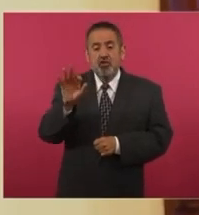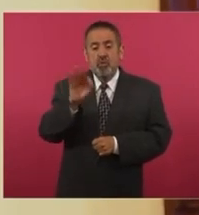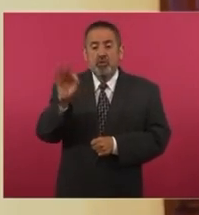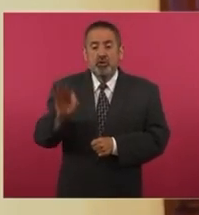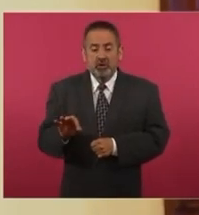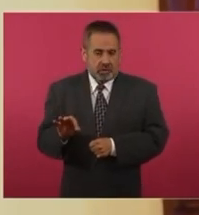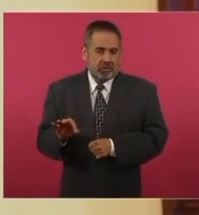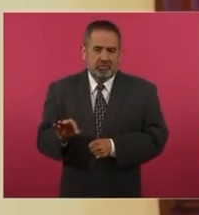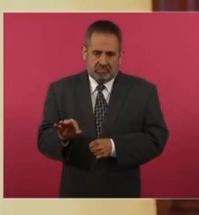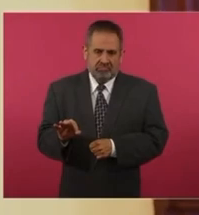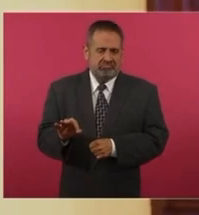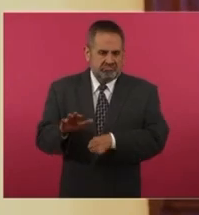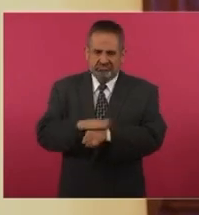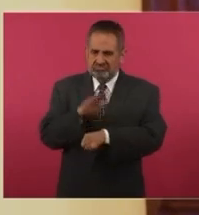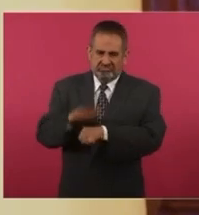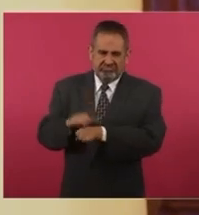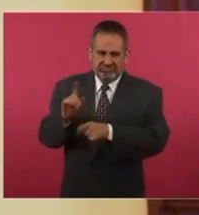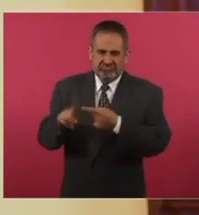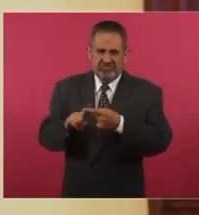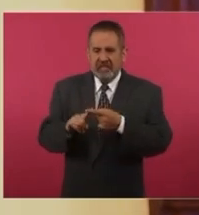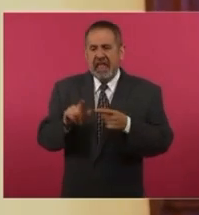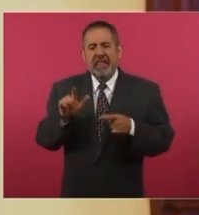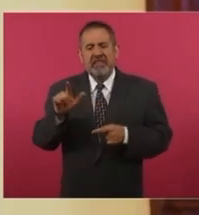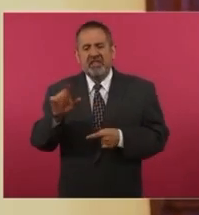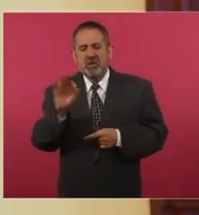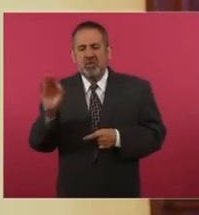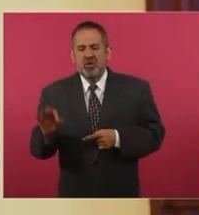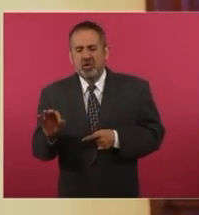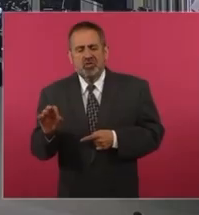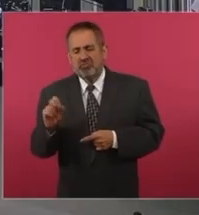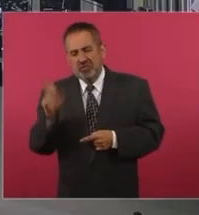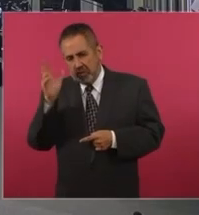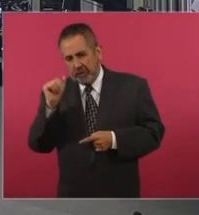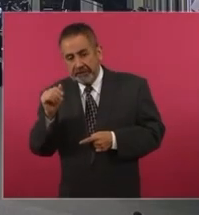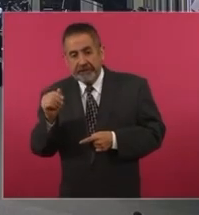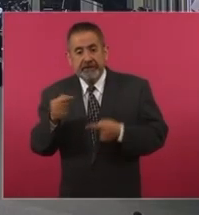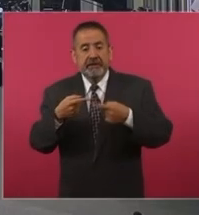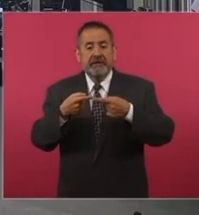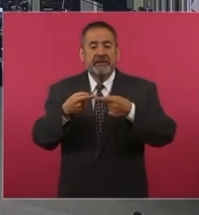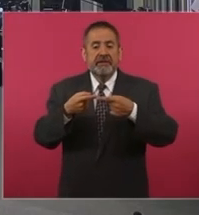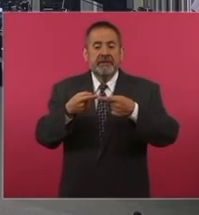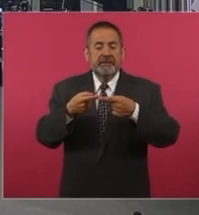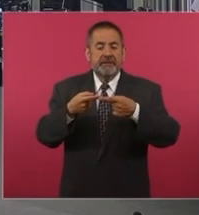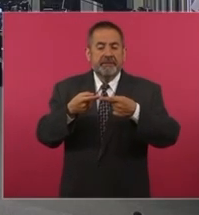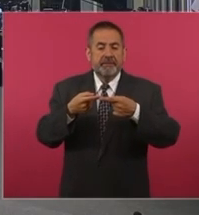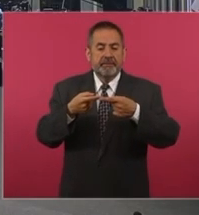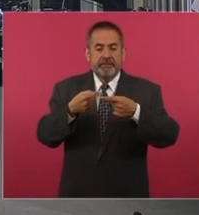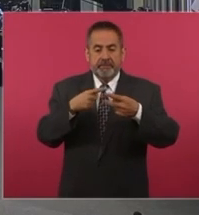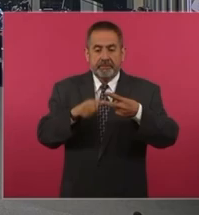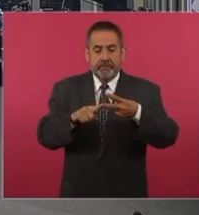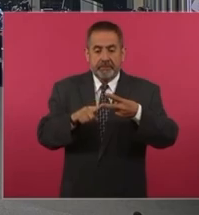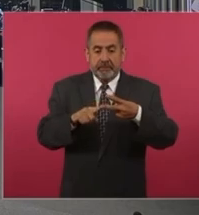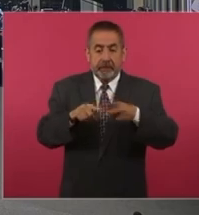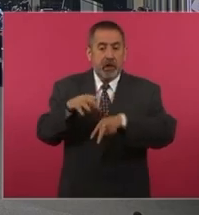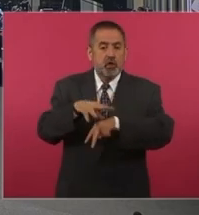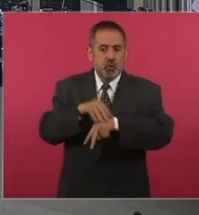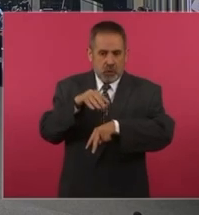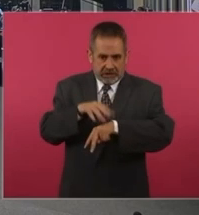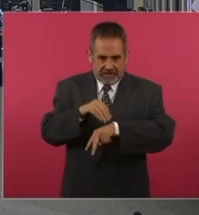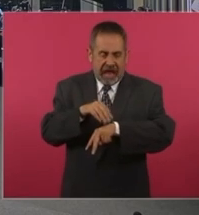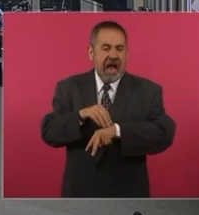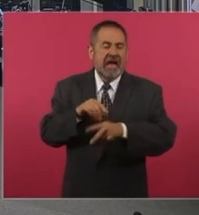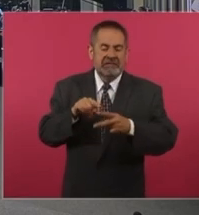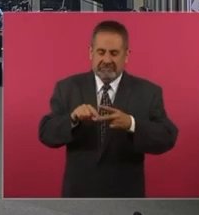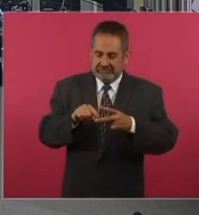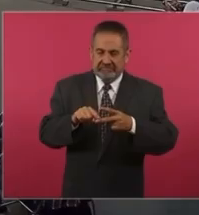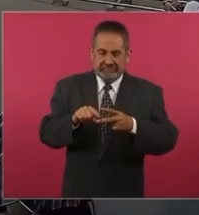ciento de aprobación y un 17 por ciento de rechazo. Alain Berset de Suiza, que